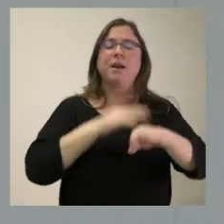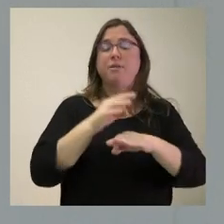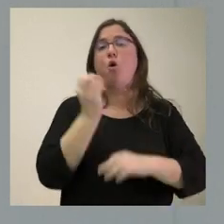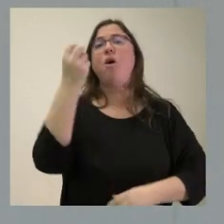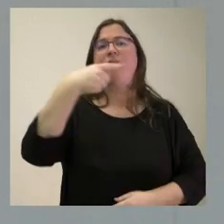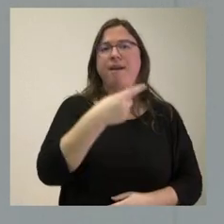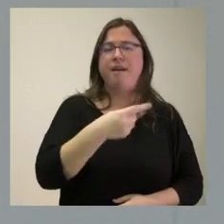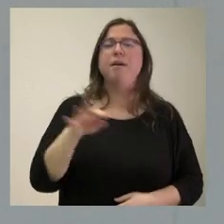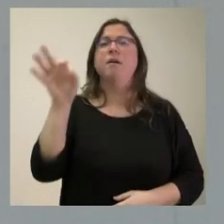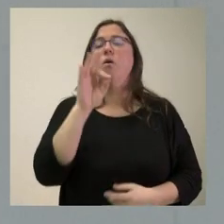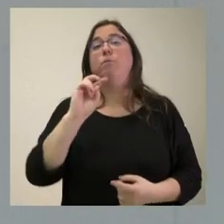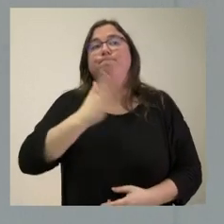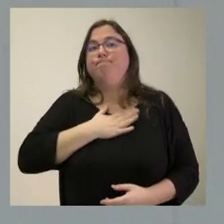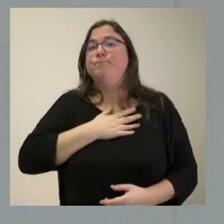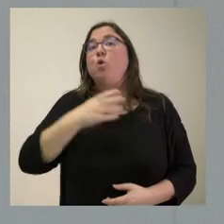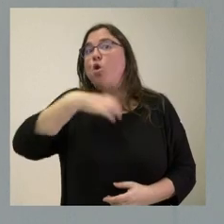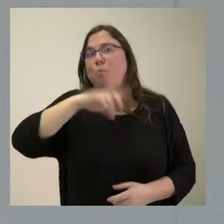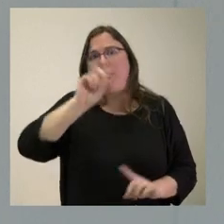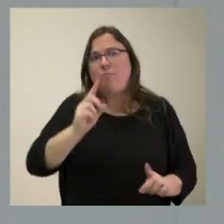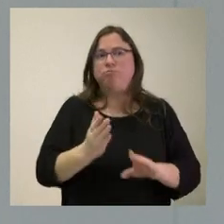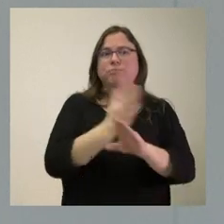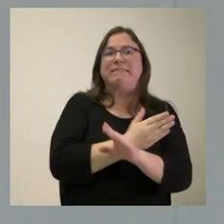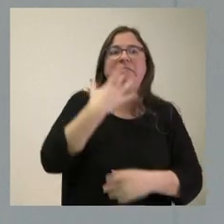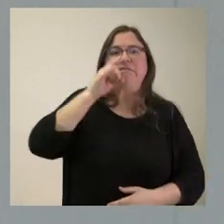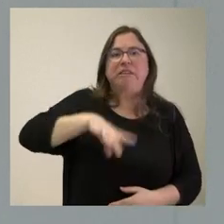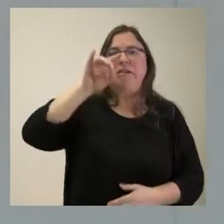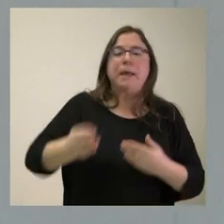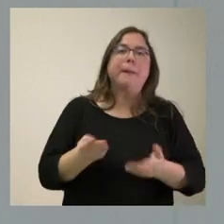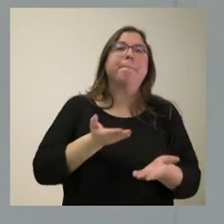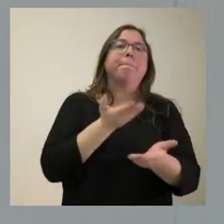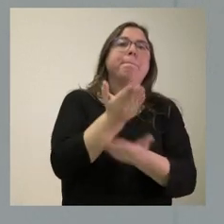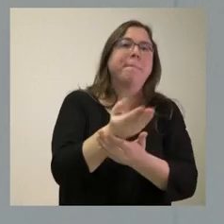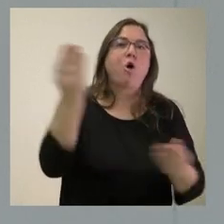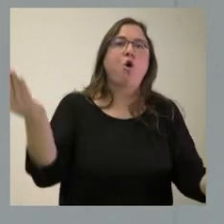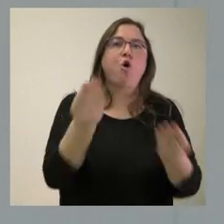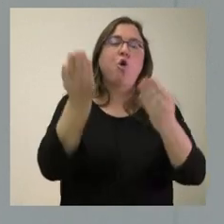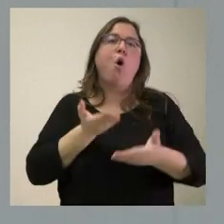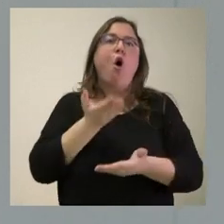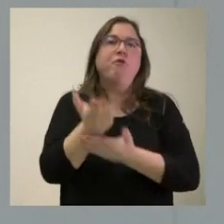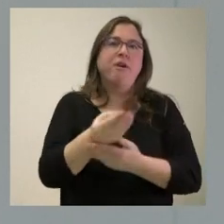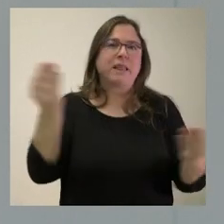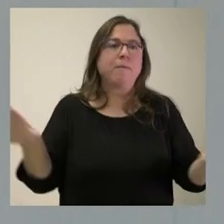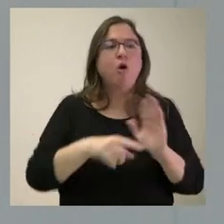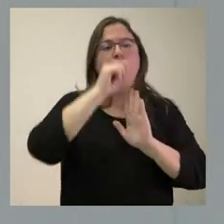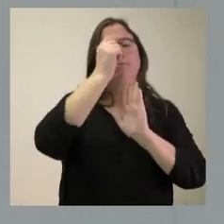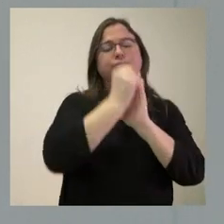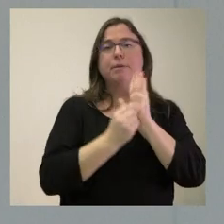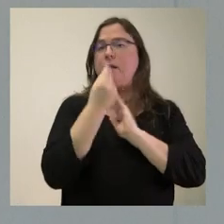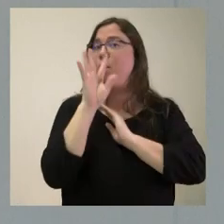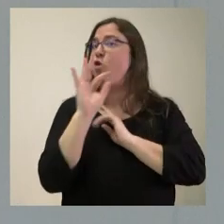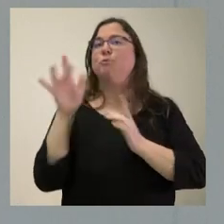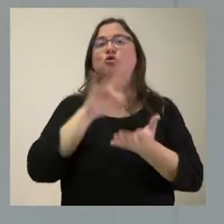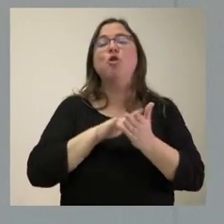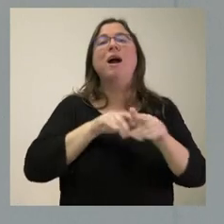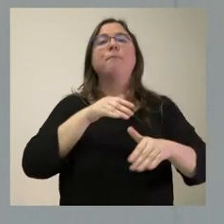lucro. Lógicamente, nosotros no podemos prejuzgar quién puede presentar la mejor oferta, las mejores características y será como consecuencia del proceso